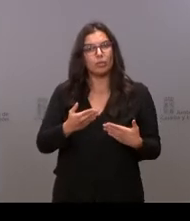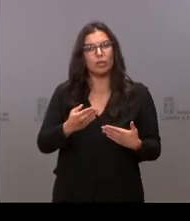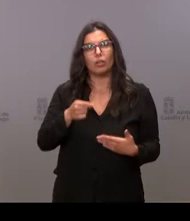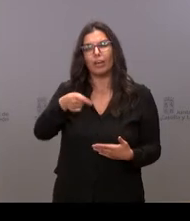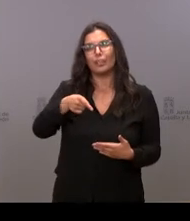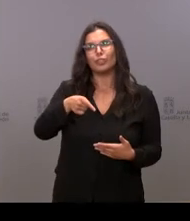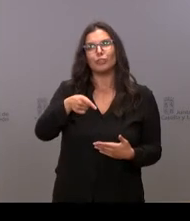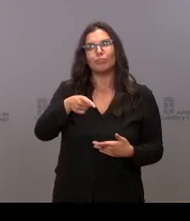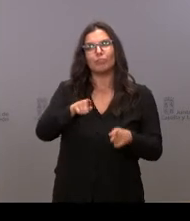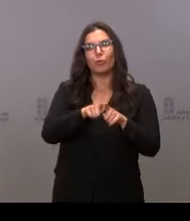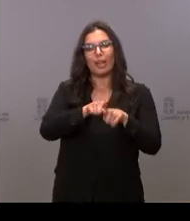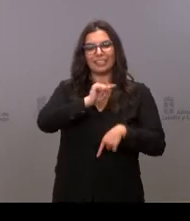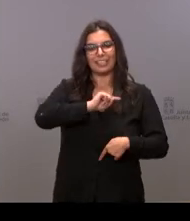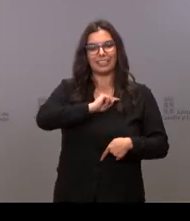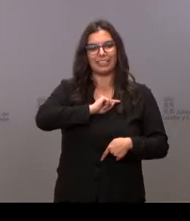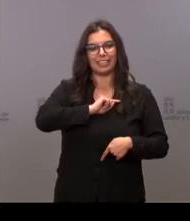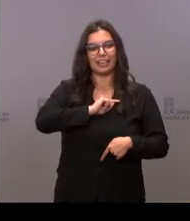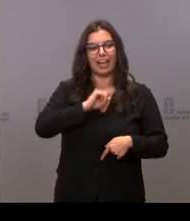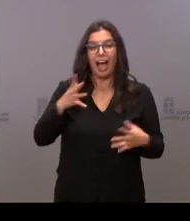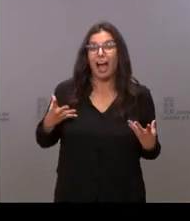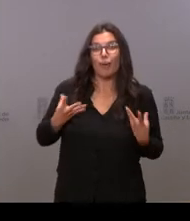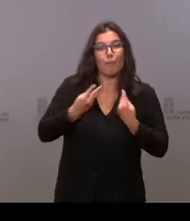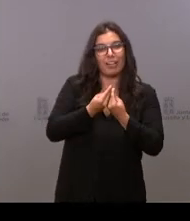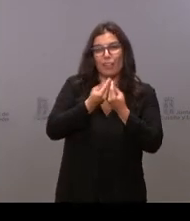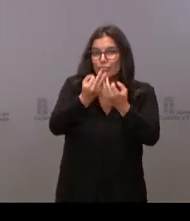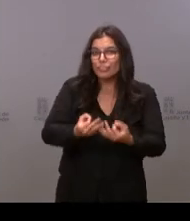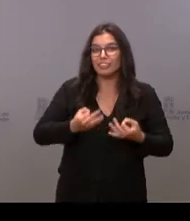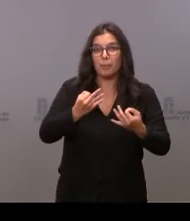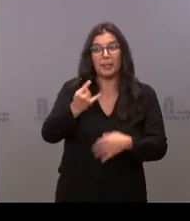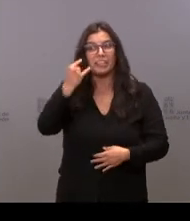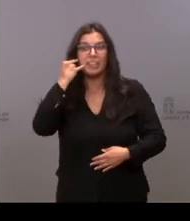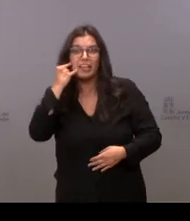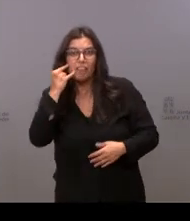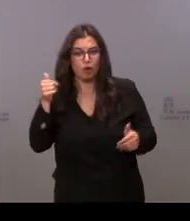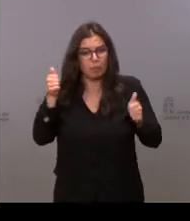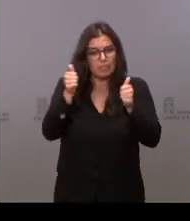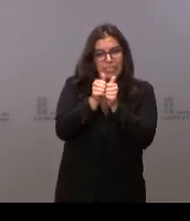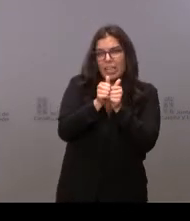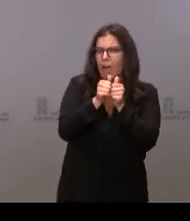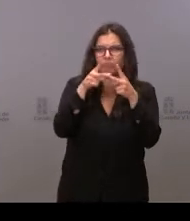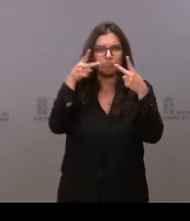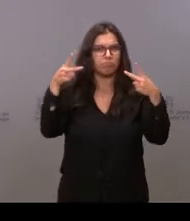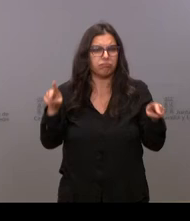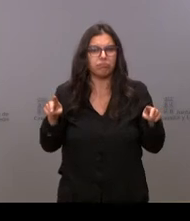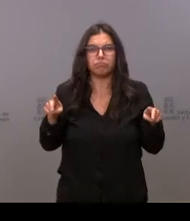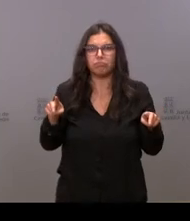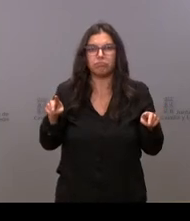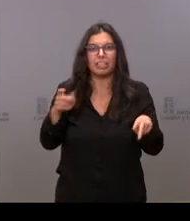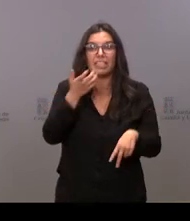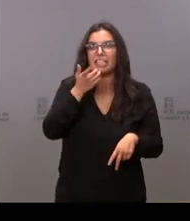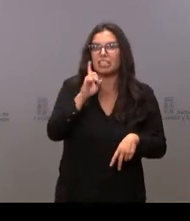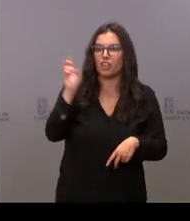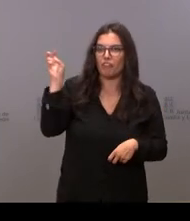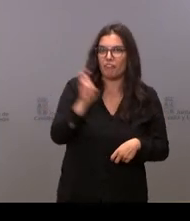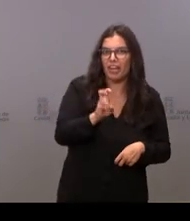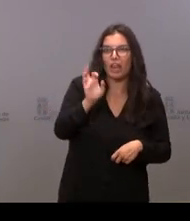de sentirse acompañado siempre. Si no es por teléfono, es porque vienes aquí, si no porque quedas